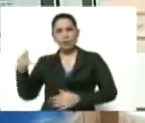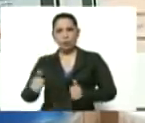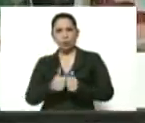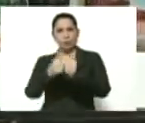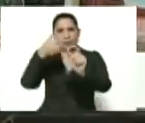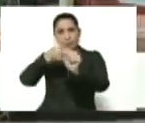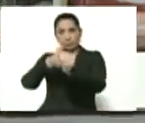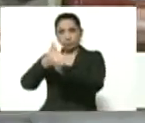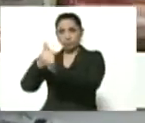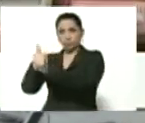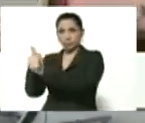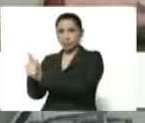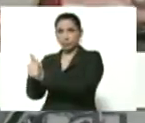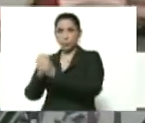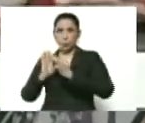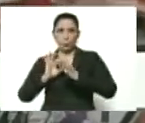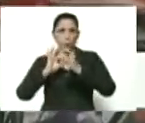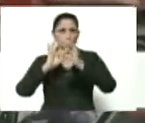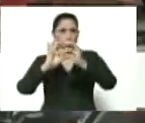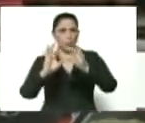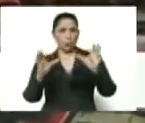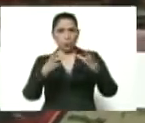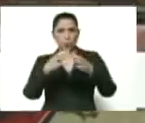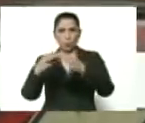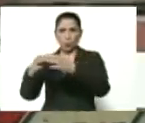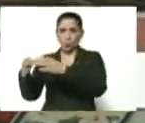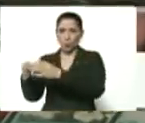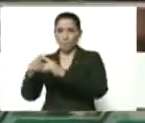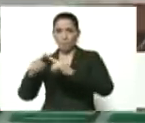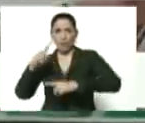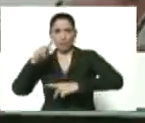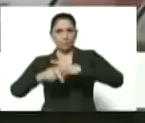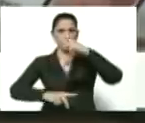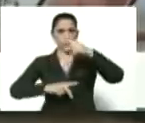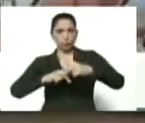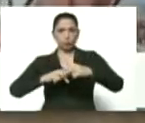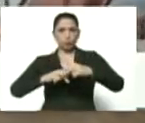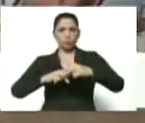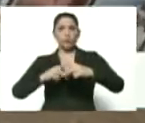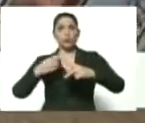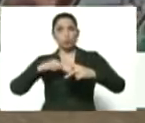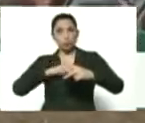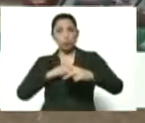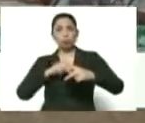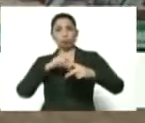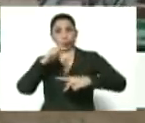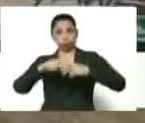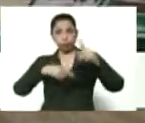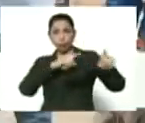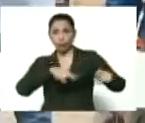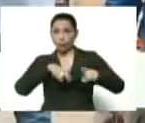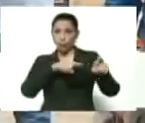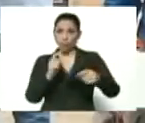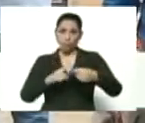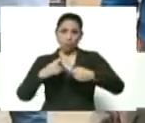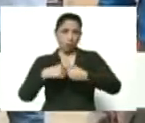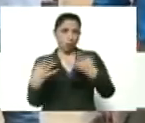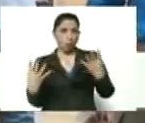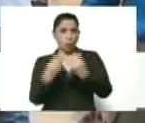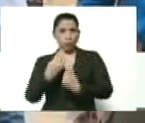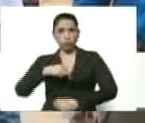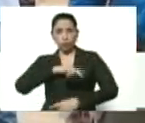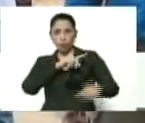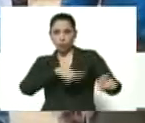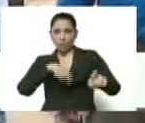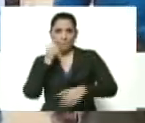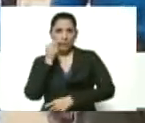asesoría y de consolidación de la organización para la producción. Las guerrillas agroproductivas que se incorporan junto a nuestros campesinos y